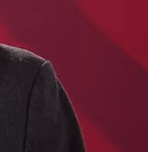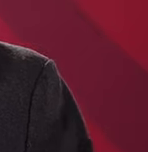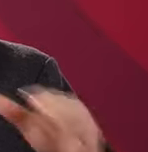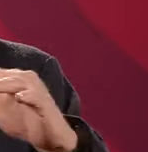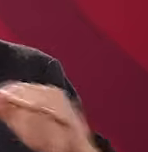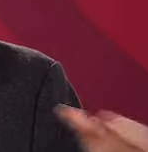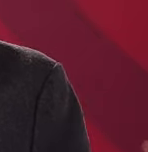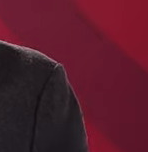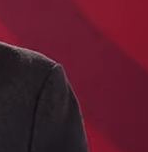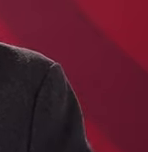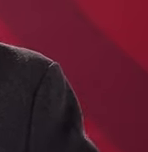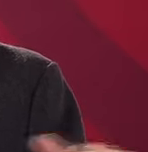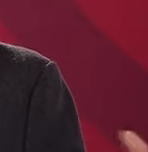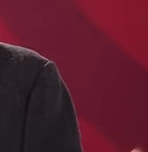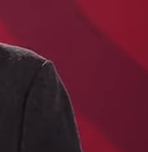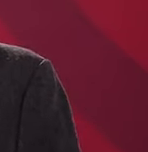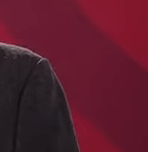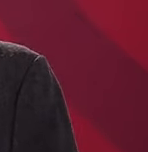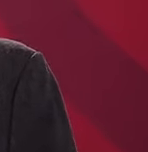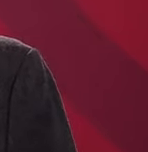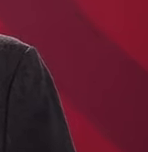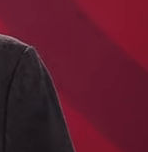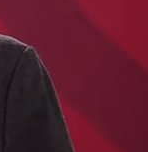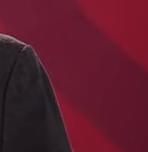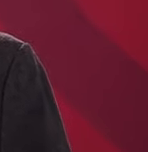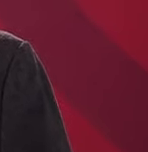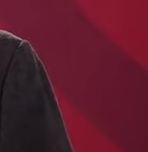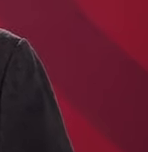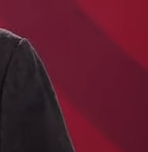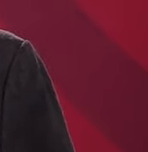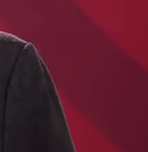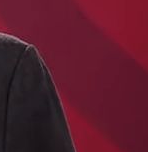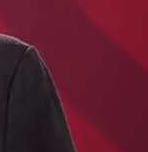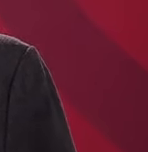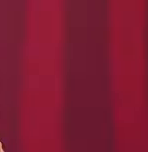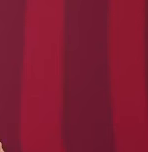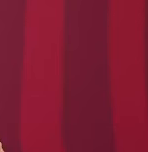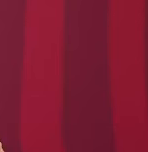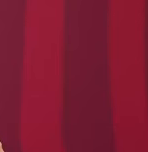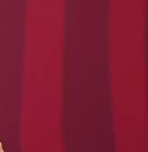es para que no aumente el precio de la luz.